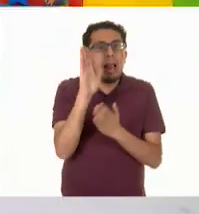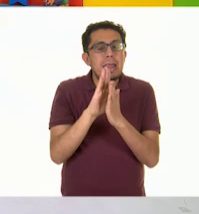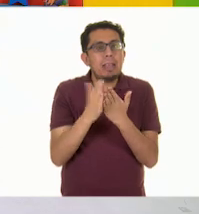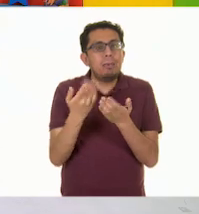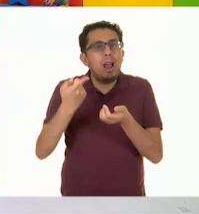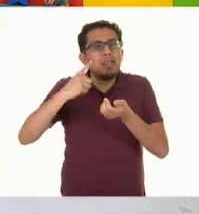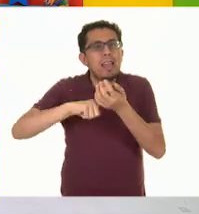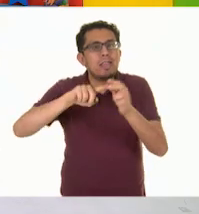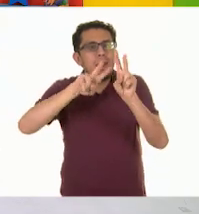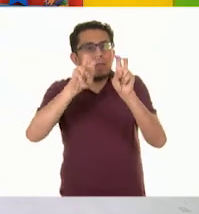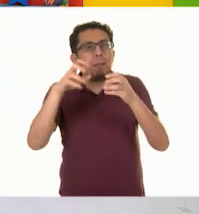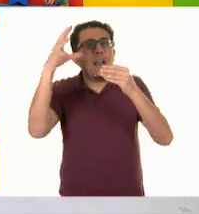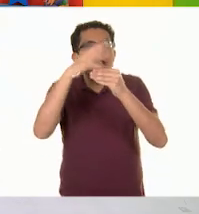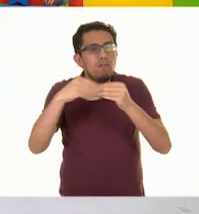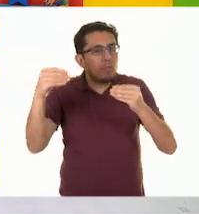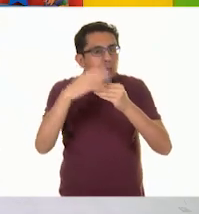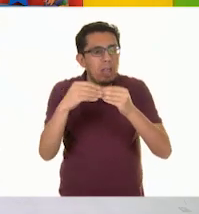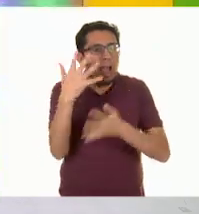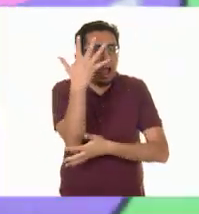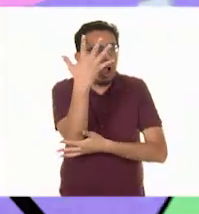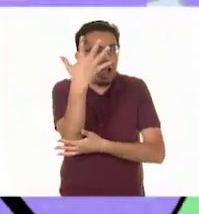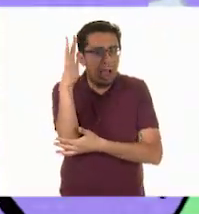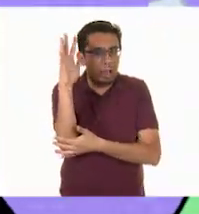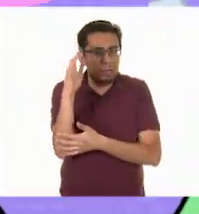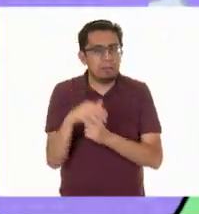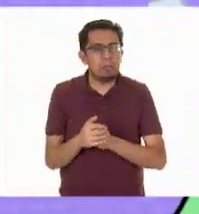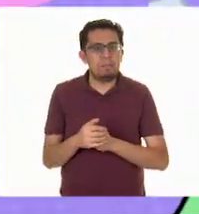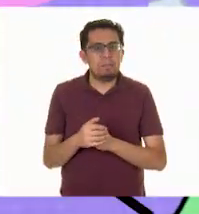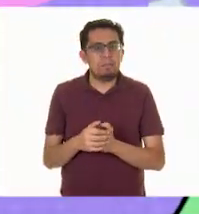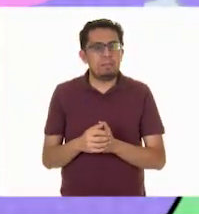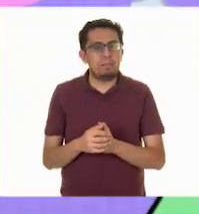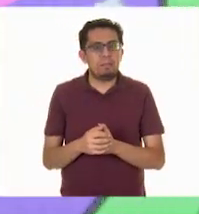idea! Vamos a buscar nuestra biblioteca.